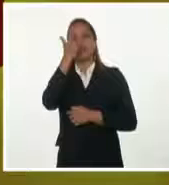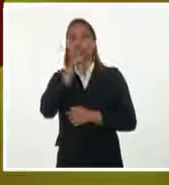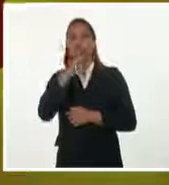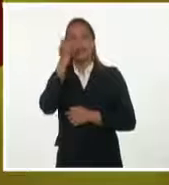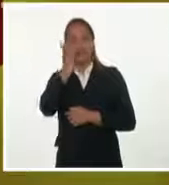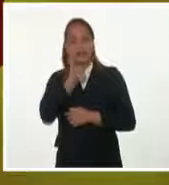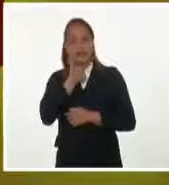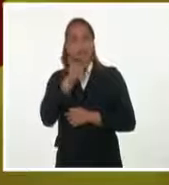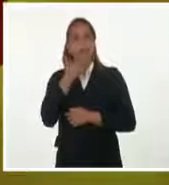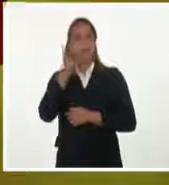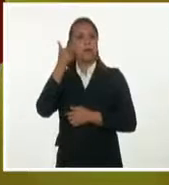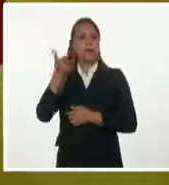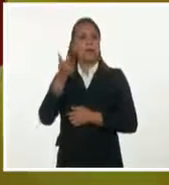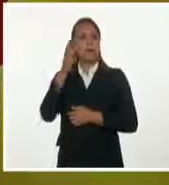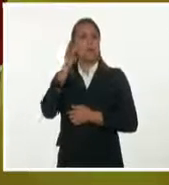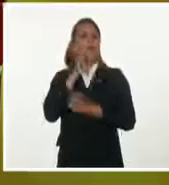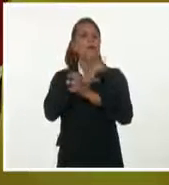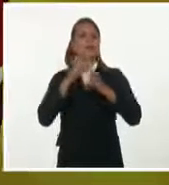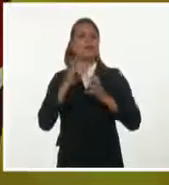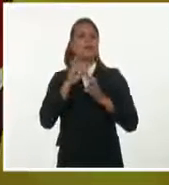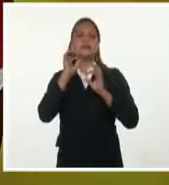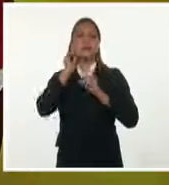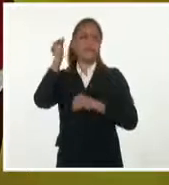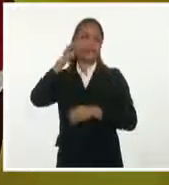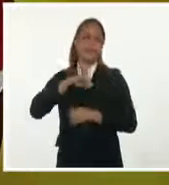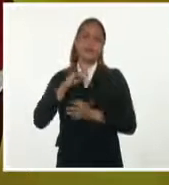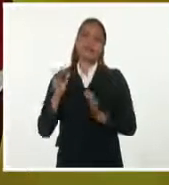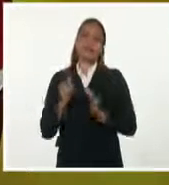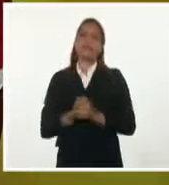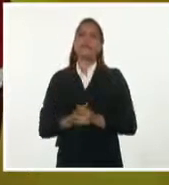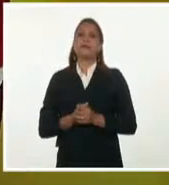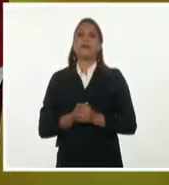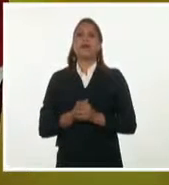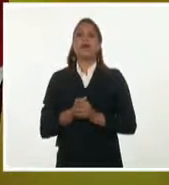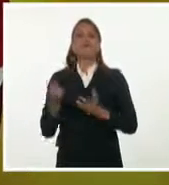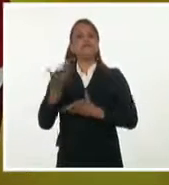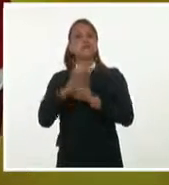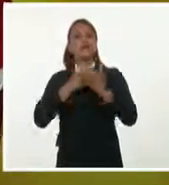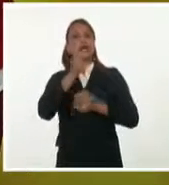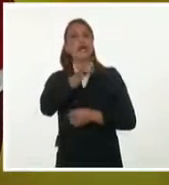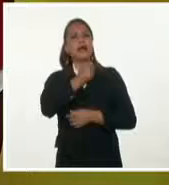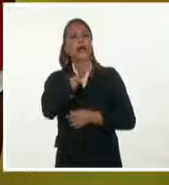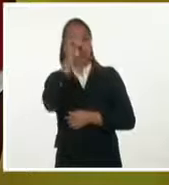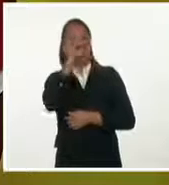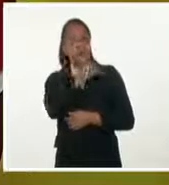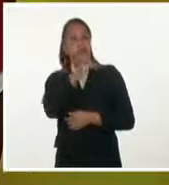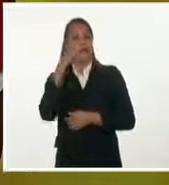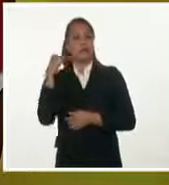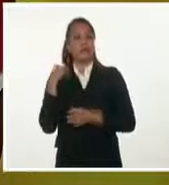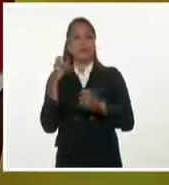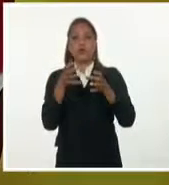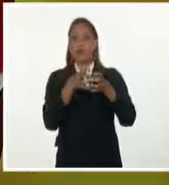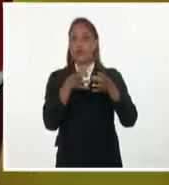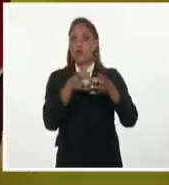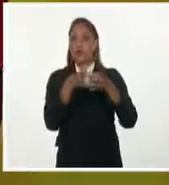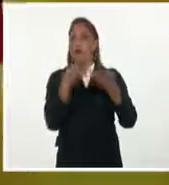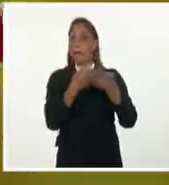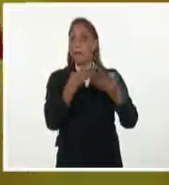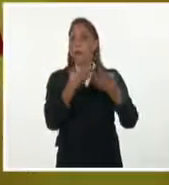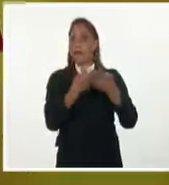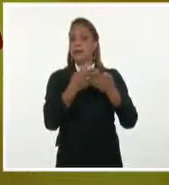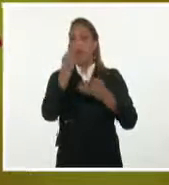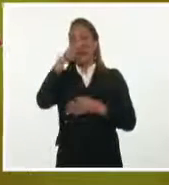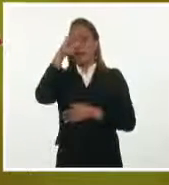tendrá la última palabra. En reciente intercambio con el doctor Agustín Laje, asesor y experto del grupo empresarial Biocuba Pharma,